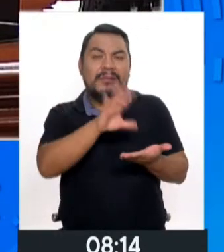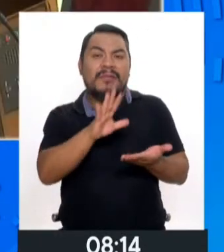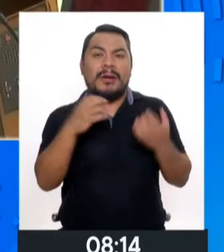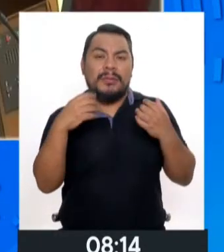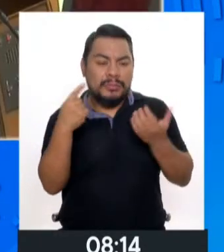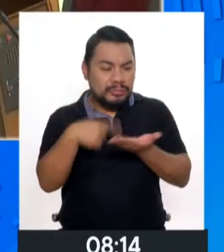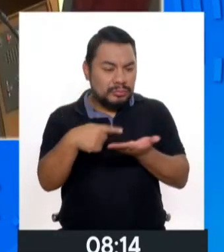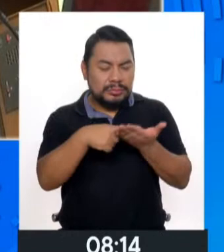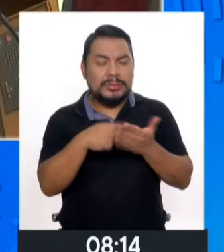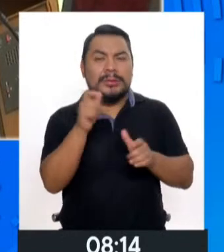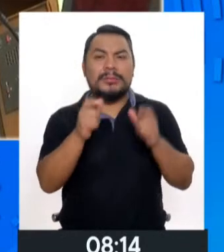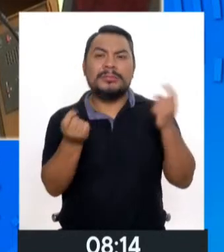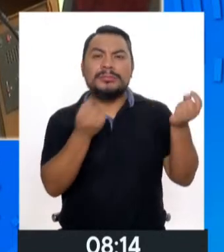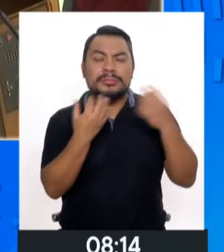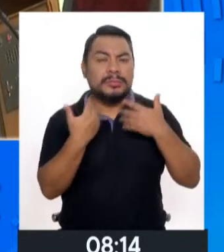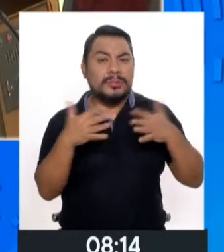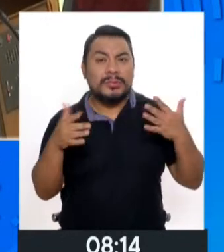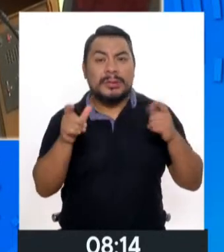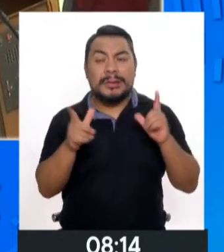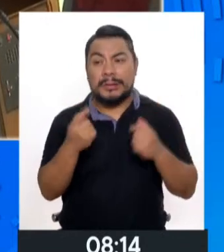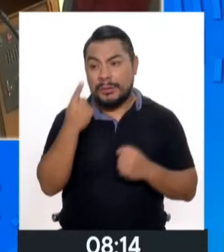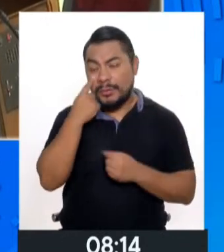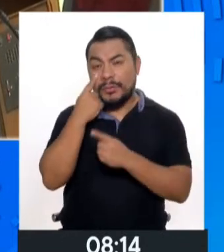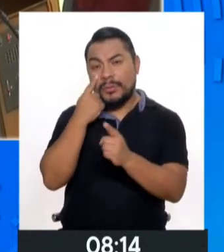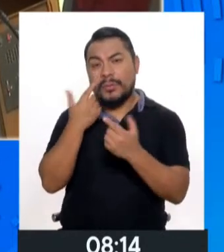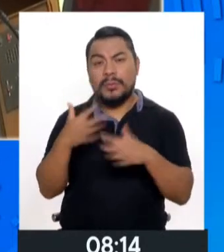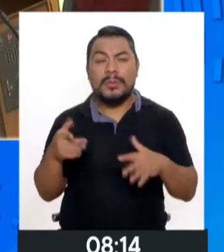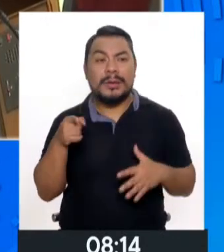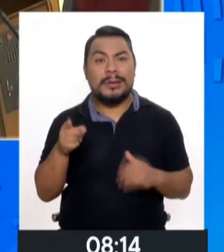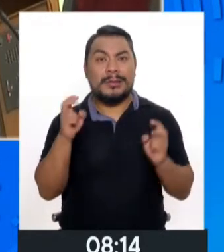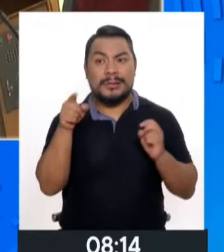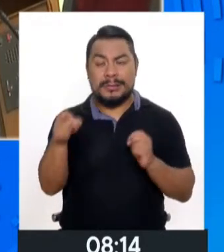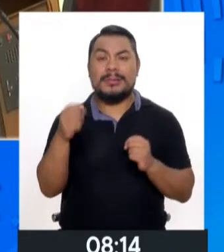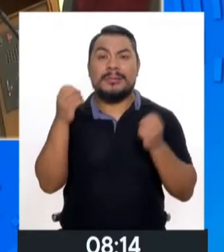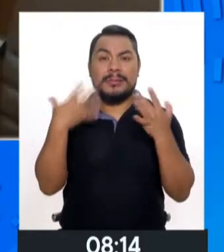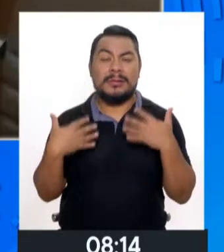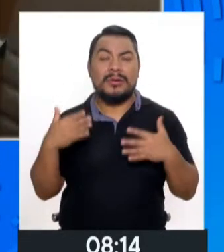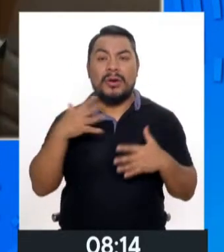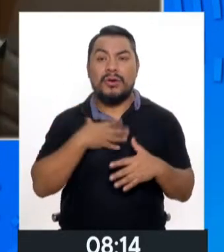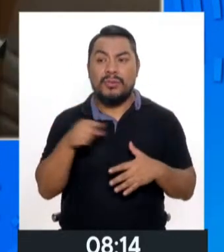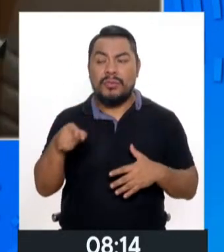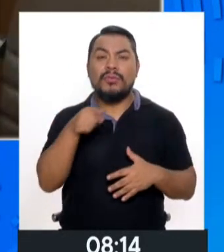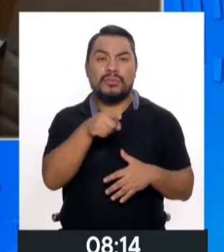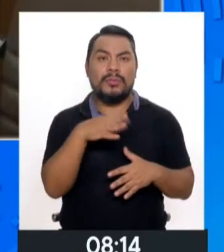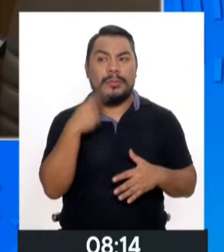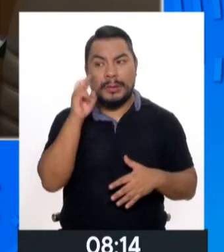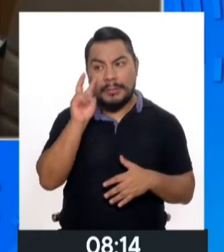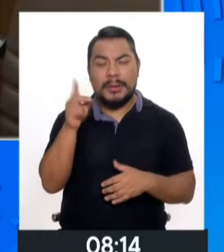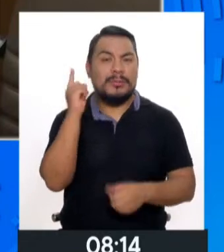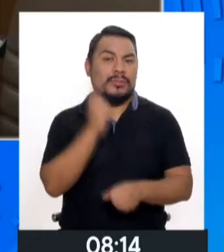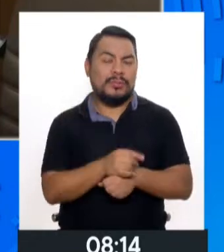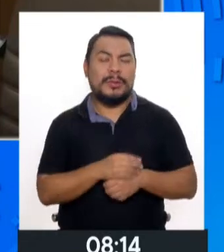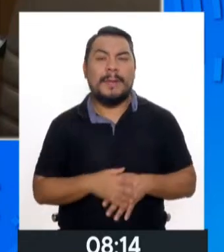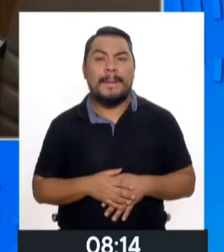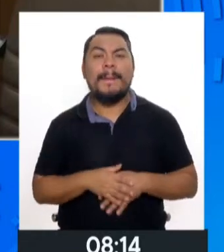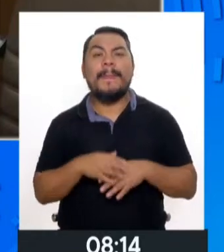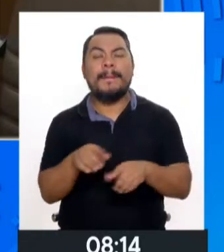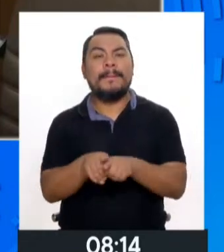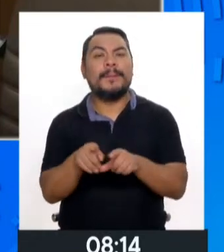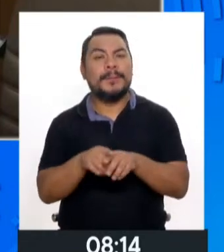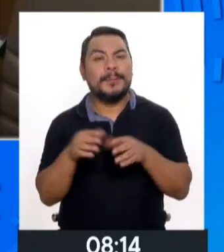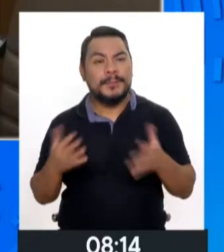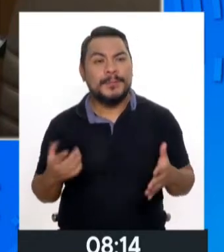un mecanismo ciudadano para que cualquiera que conozca de estos casos también pudiera denunciarlo. Y a la par,